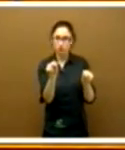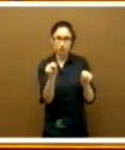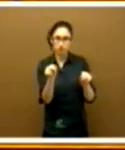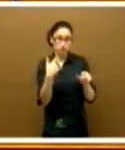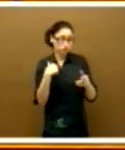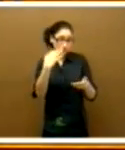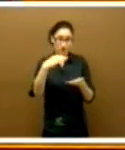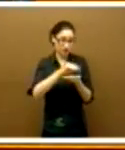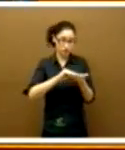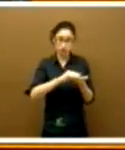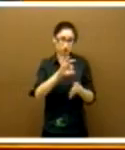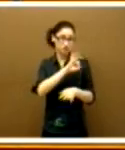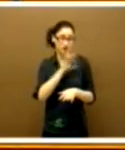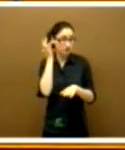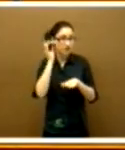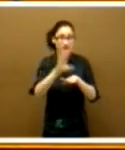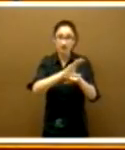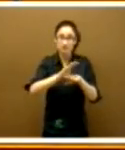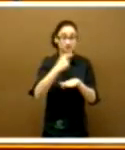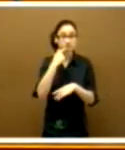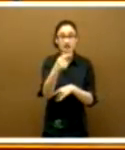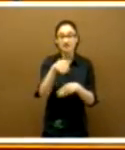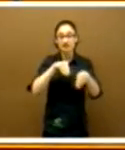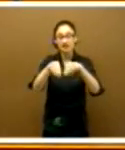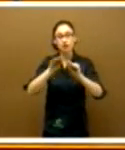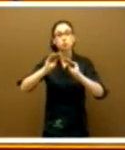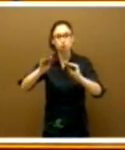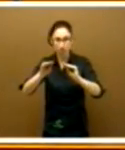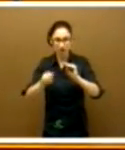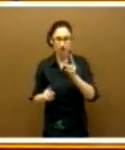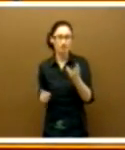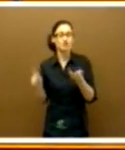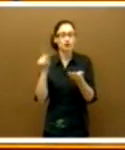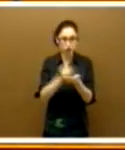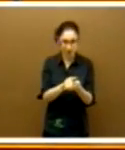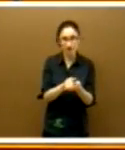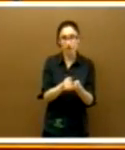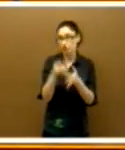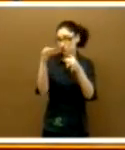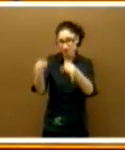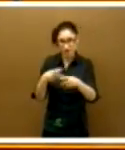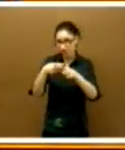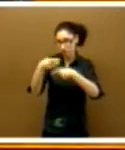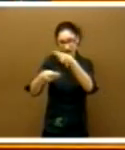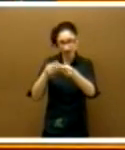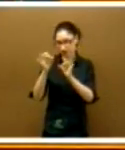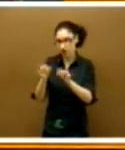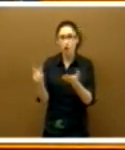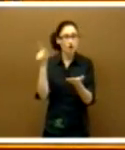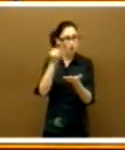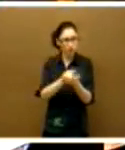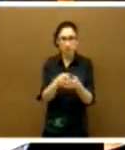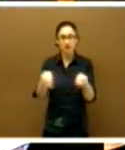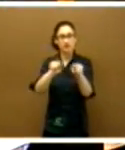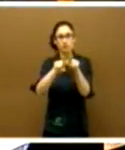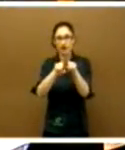más remedio, señora consejera, que decirle que su estrategia, nuevamente, como usted siempre hace las cosas, es un nuevo brindis